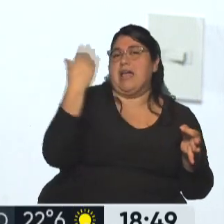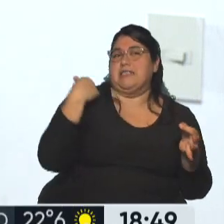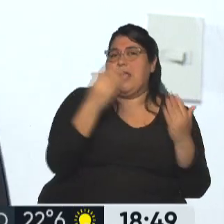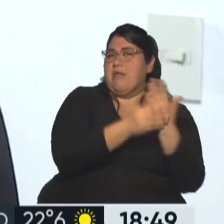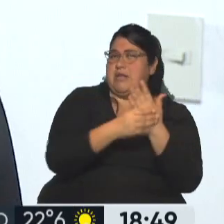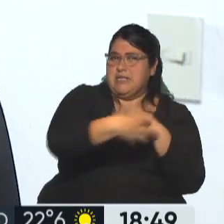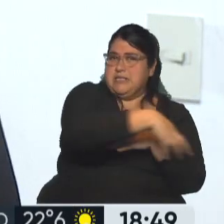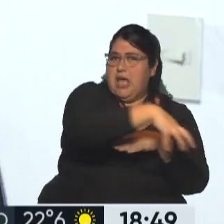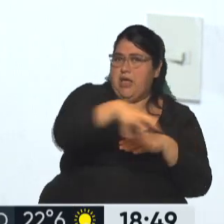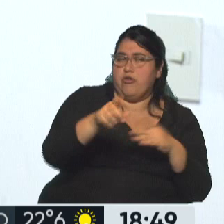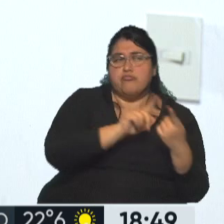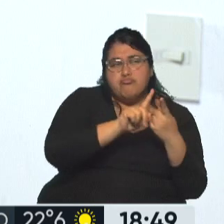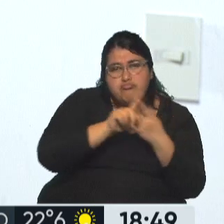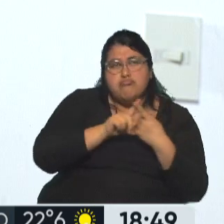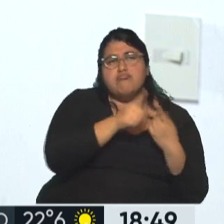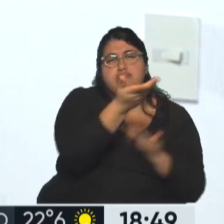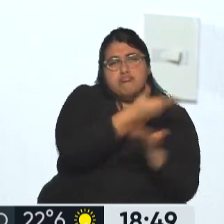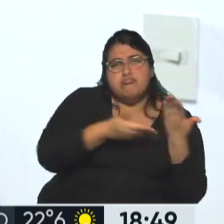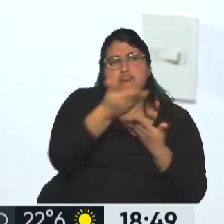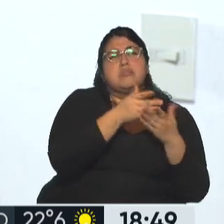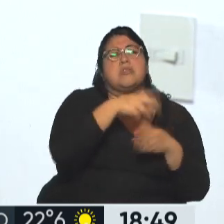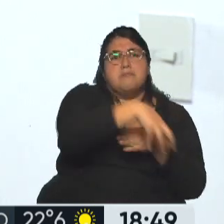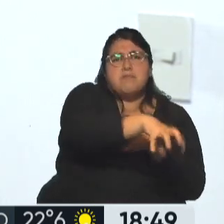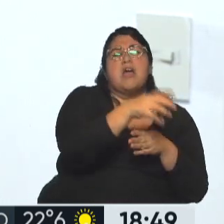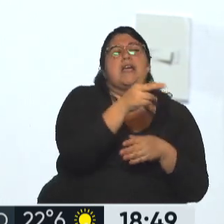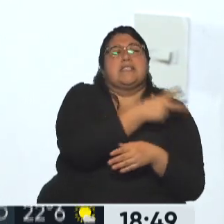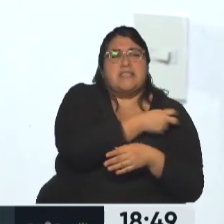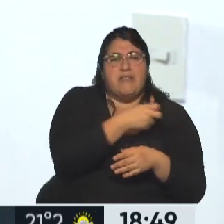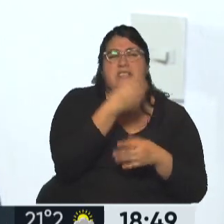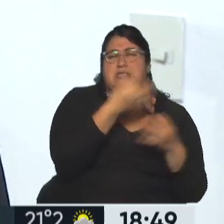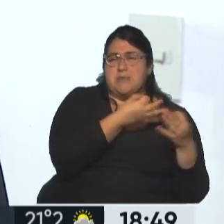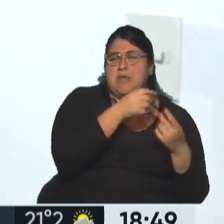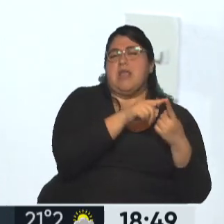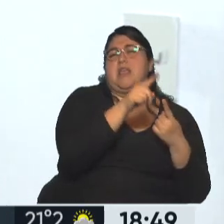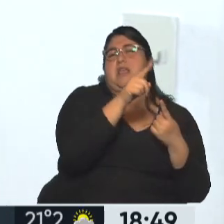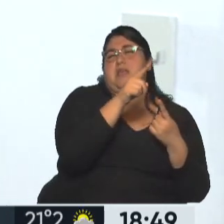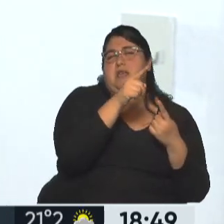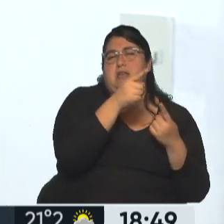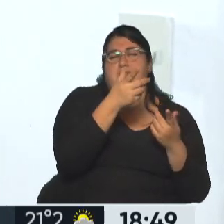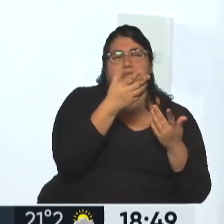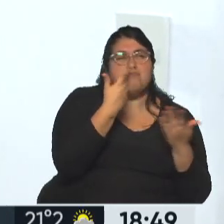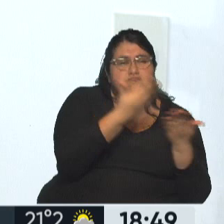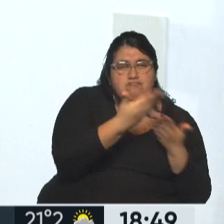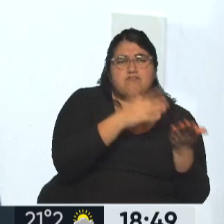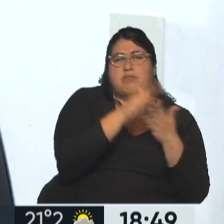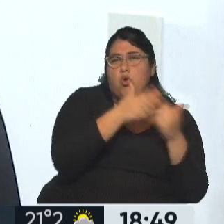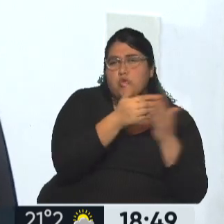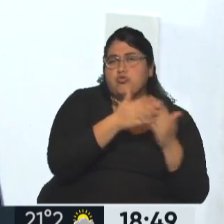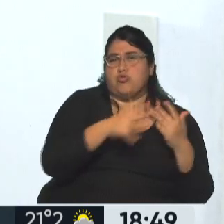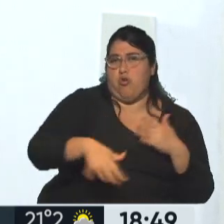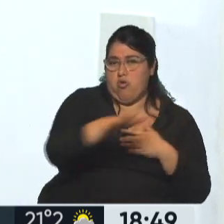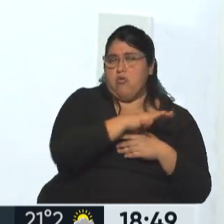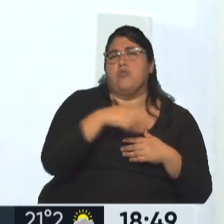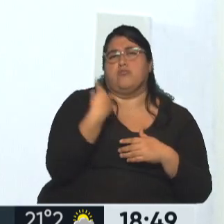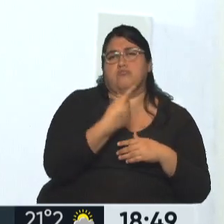ministerios correspondientes, obviamente con seguridad, con lo que es defensa civil, con la parte de infraestructura hidráulica, porque hemos